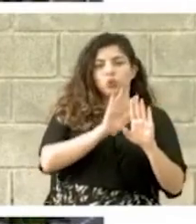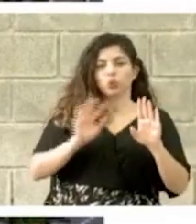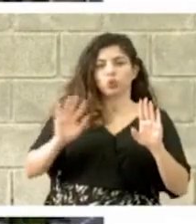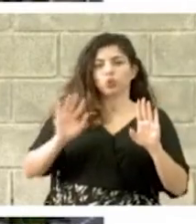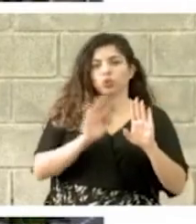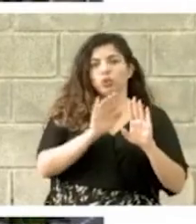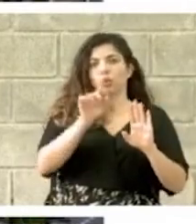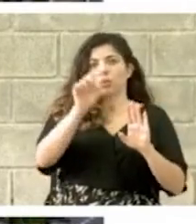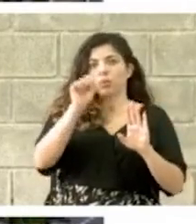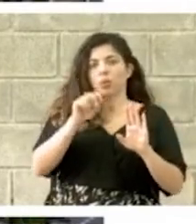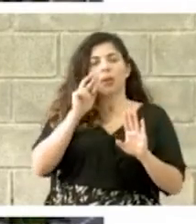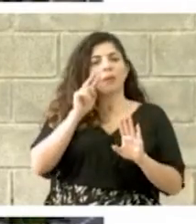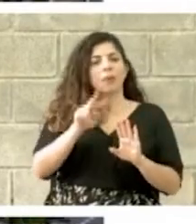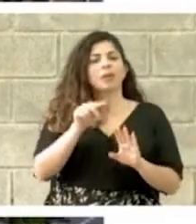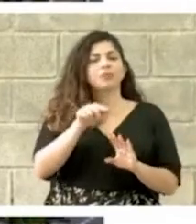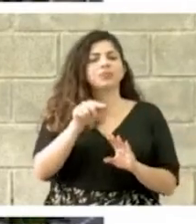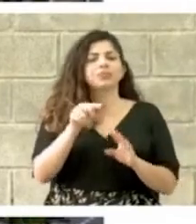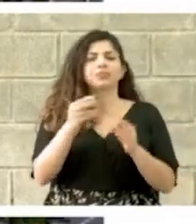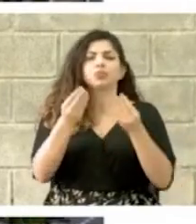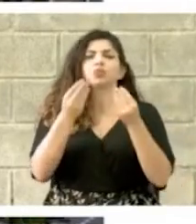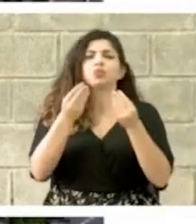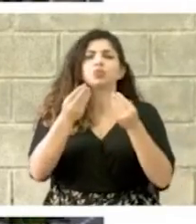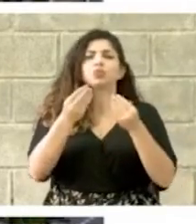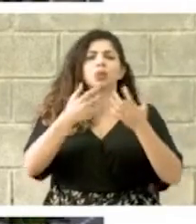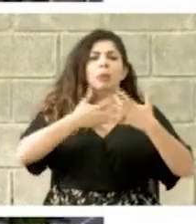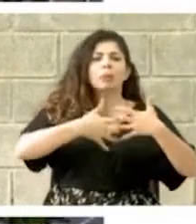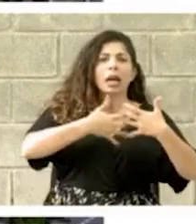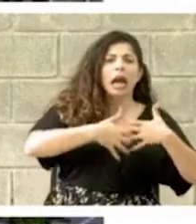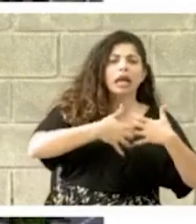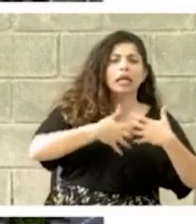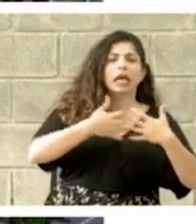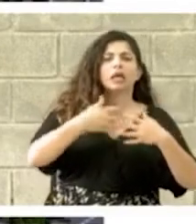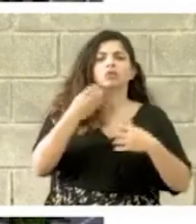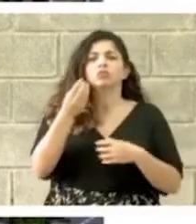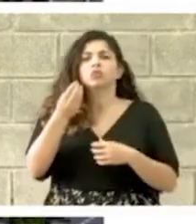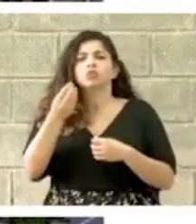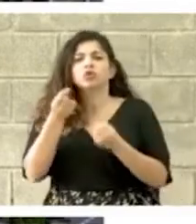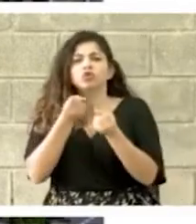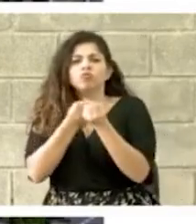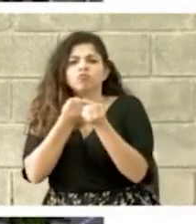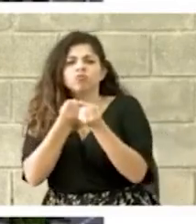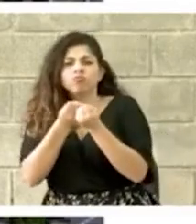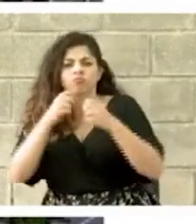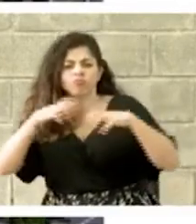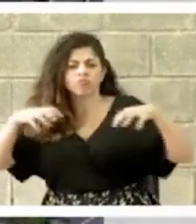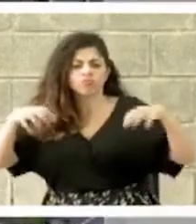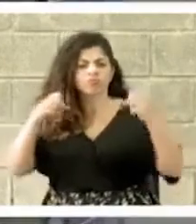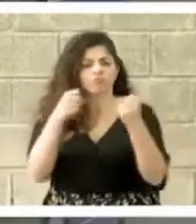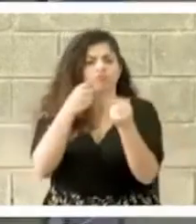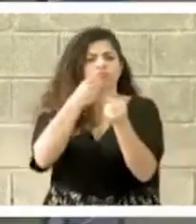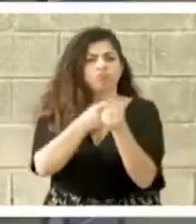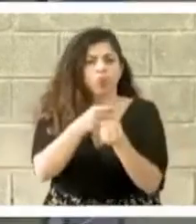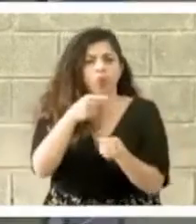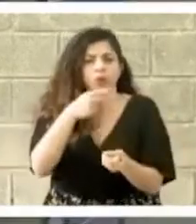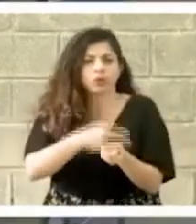Como pueden ver ahí, hay mucho cuarto de máquinas. Y mucho soporte que va con este hospital.